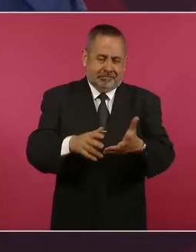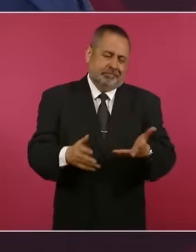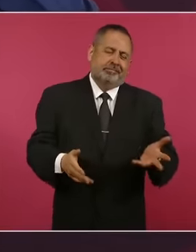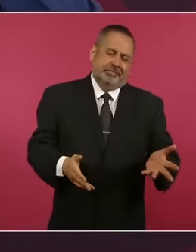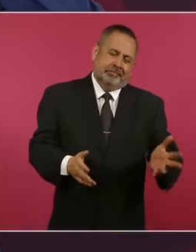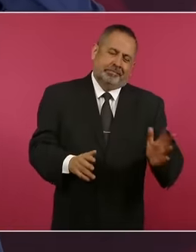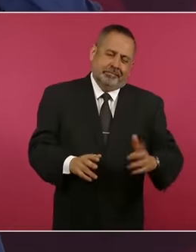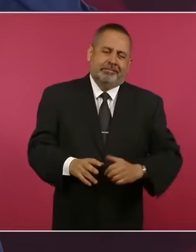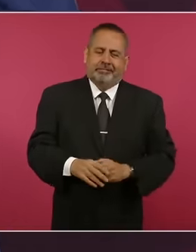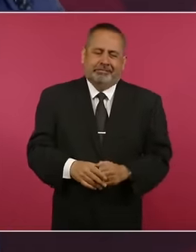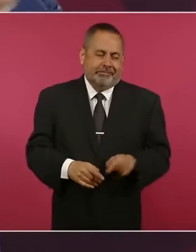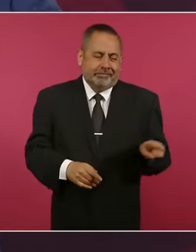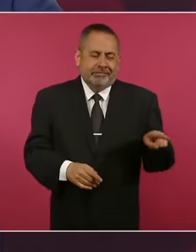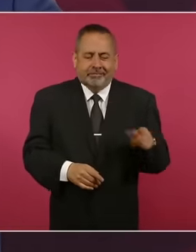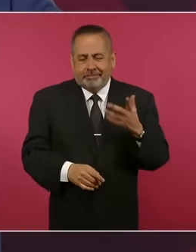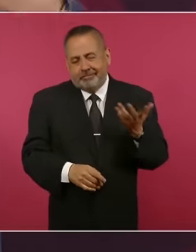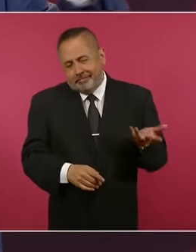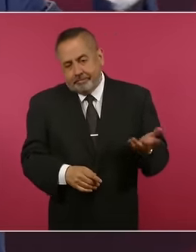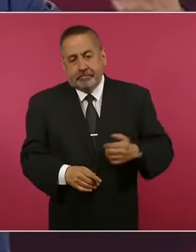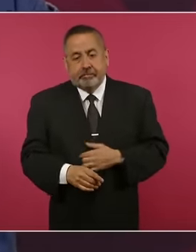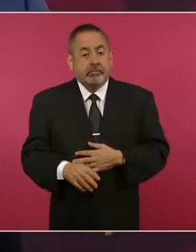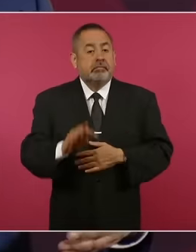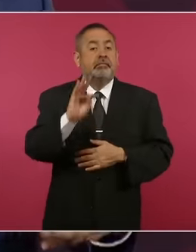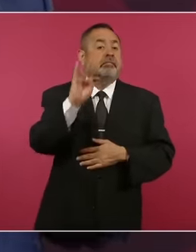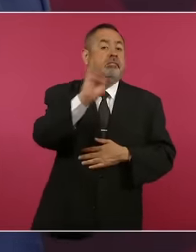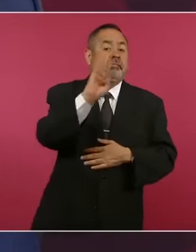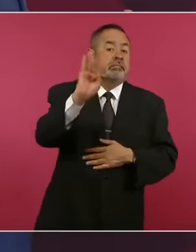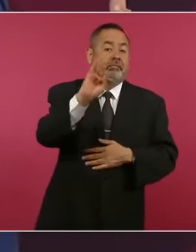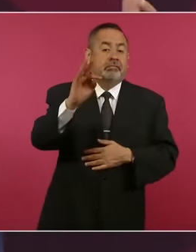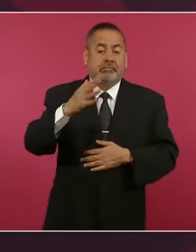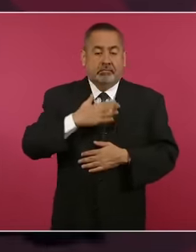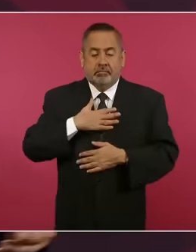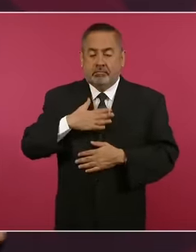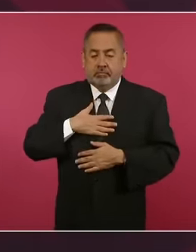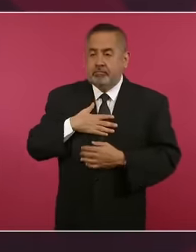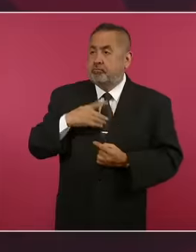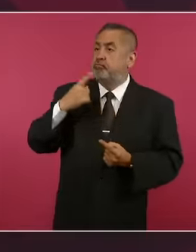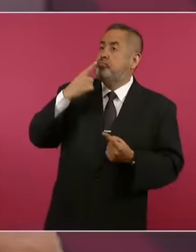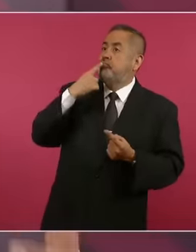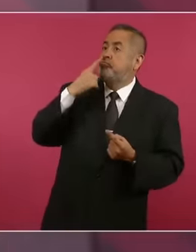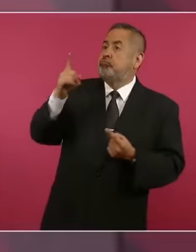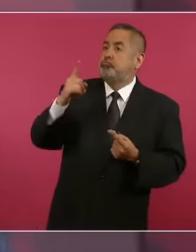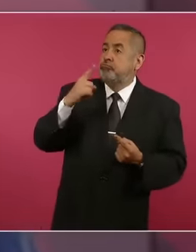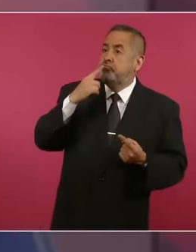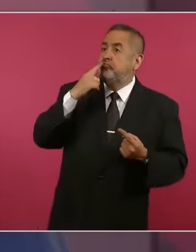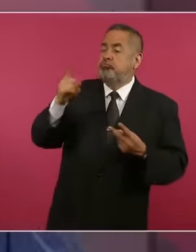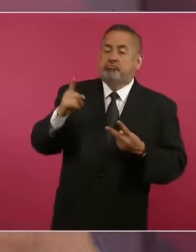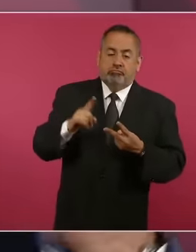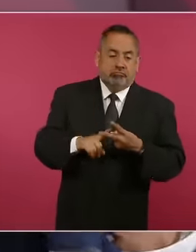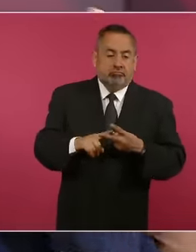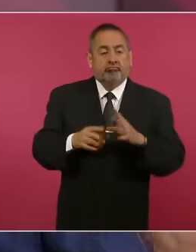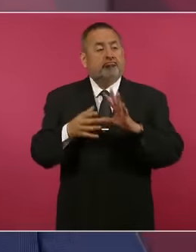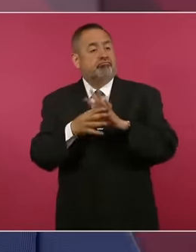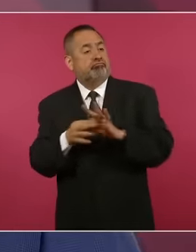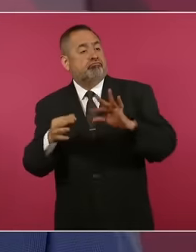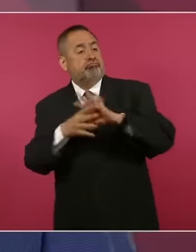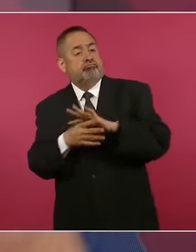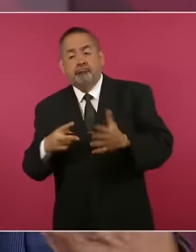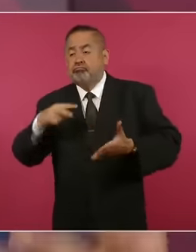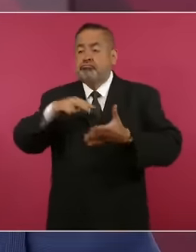empezamos a presentar denuncias y declaramos